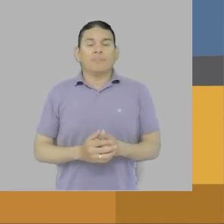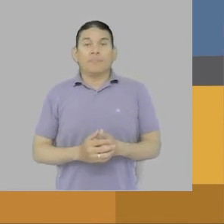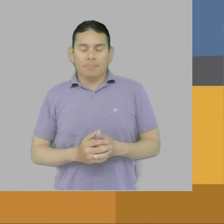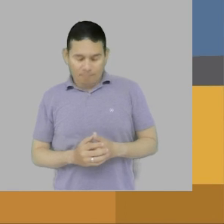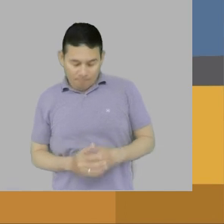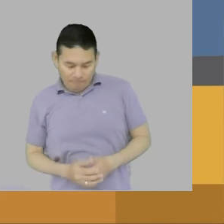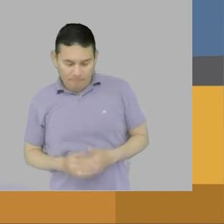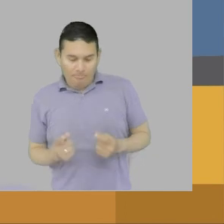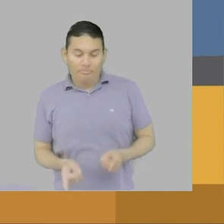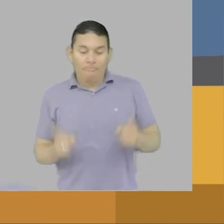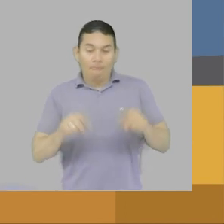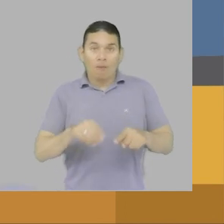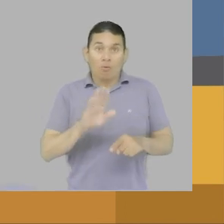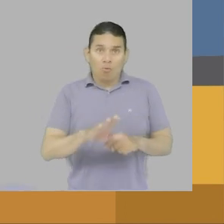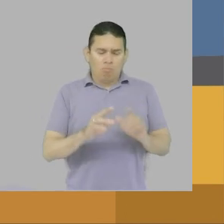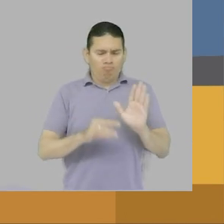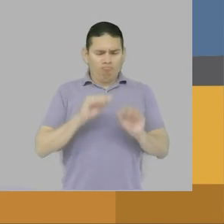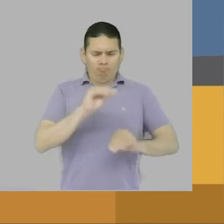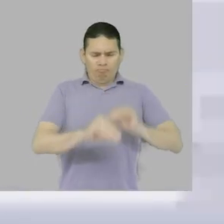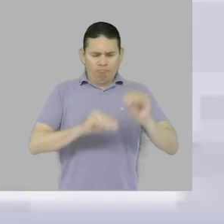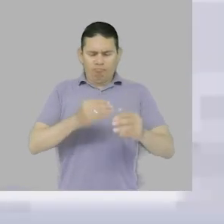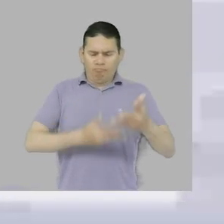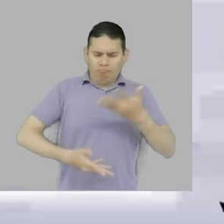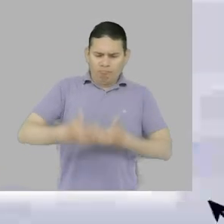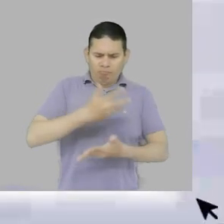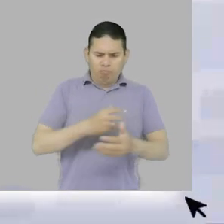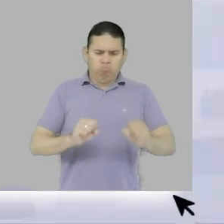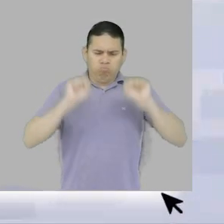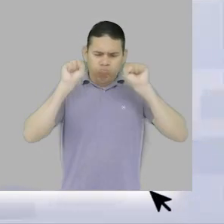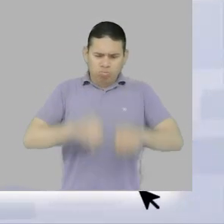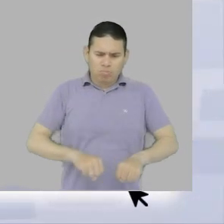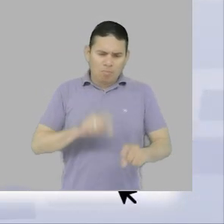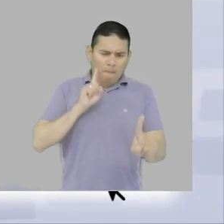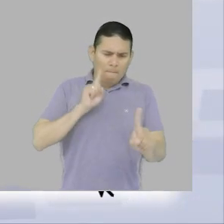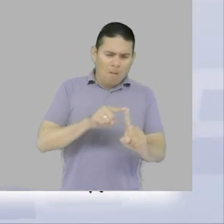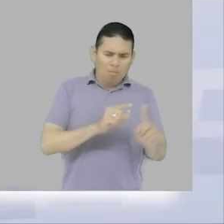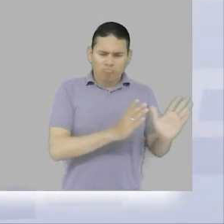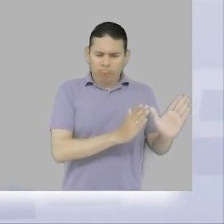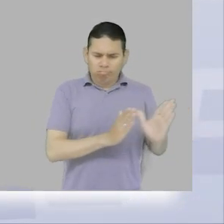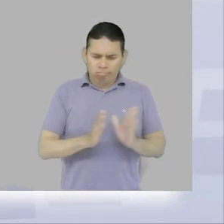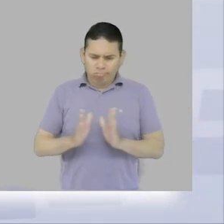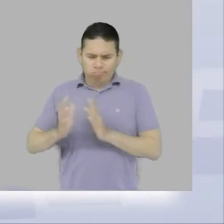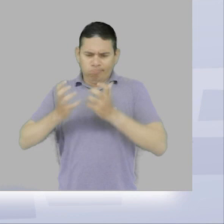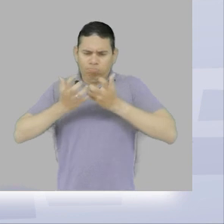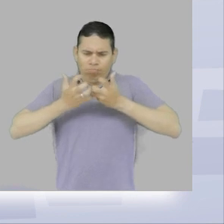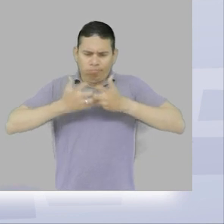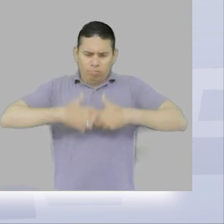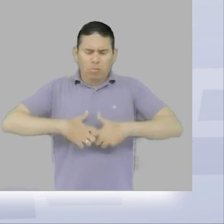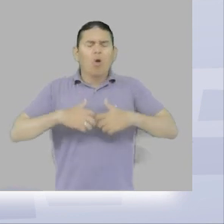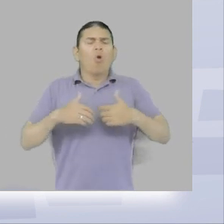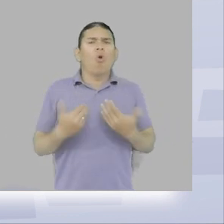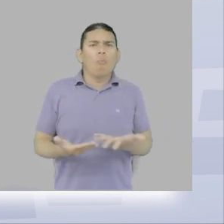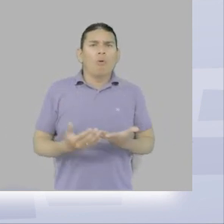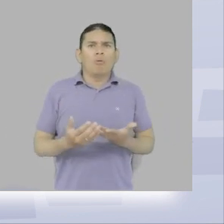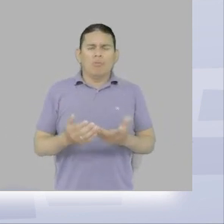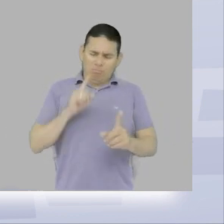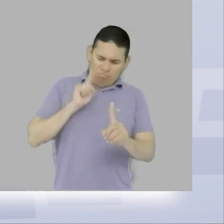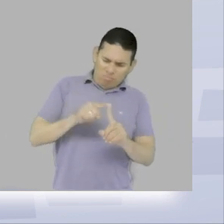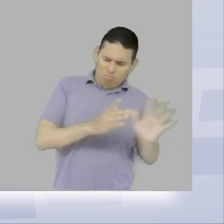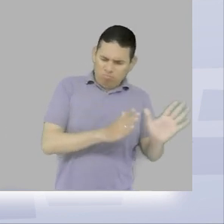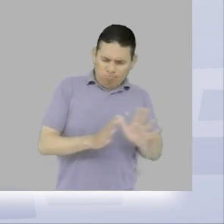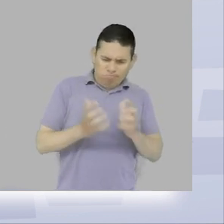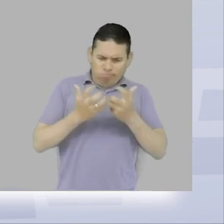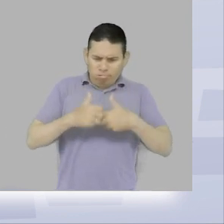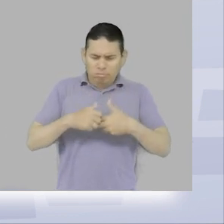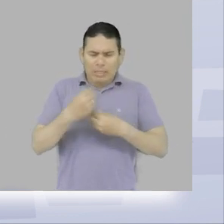construir, socializar, aprobar y hacer seguimiento a su plan operativo. El plan operativo, entendido como una